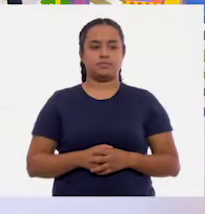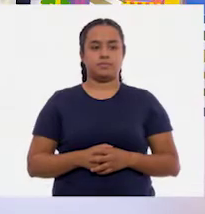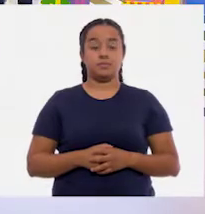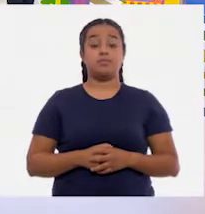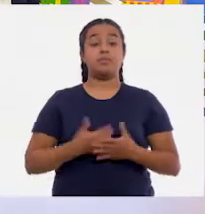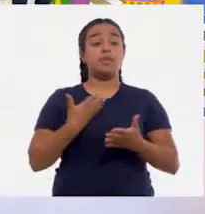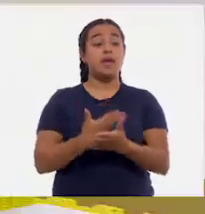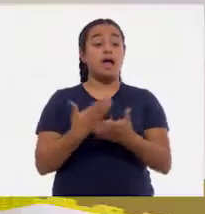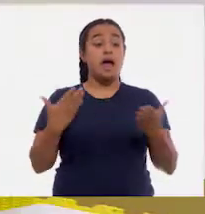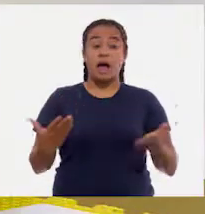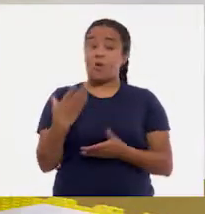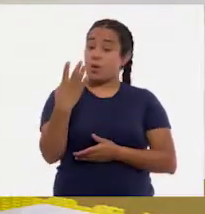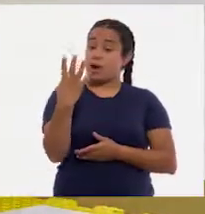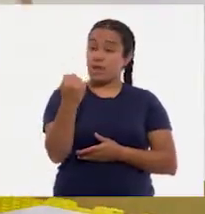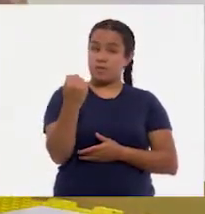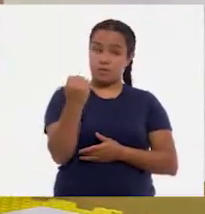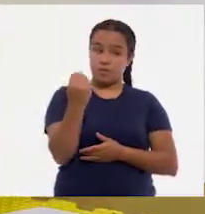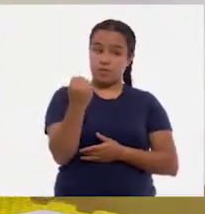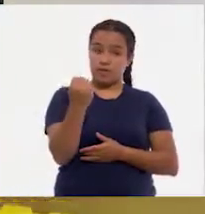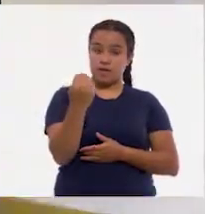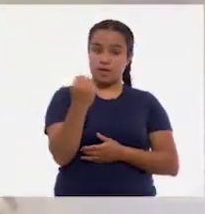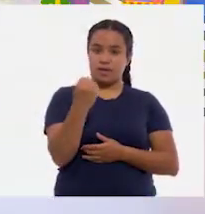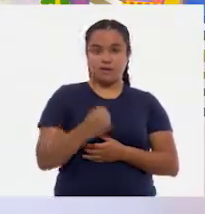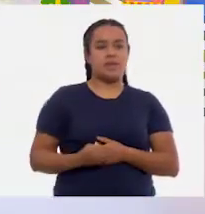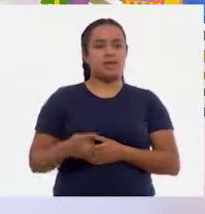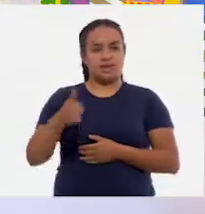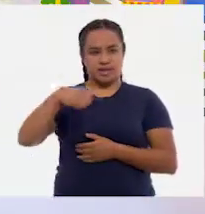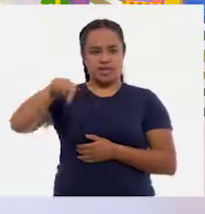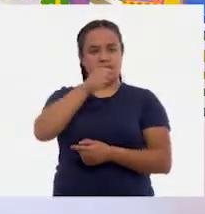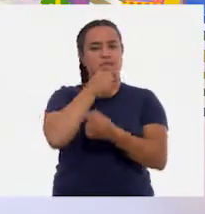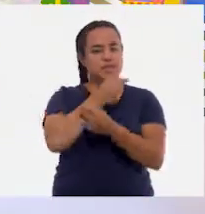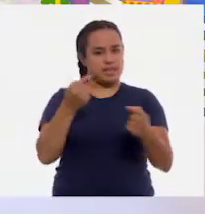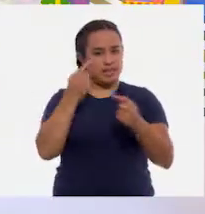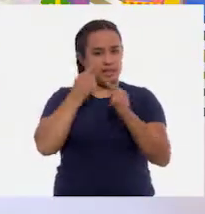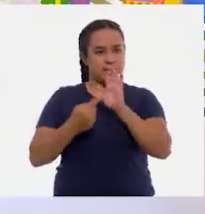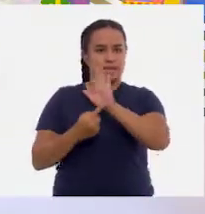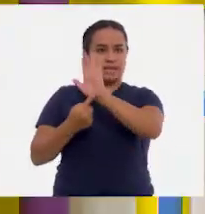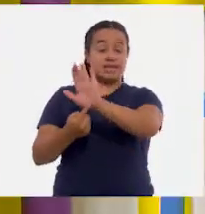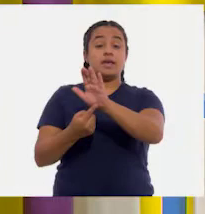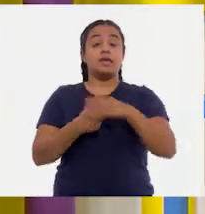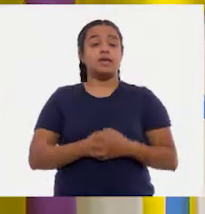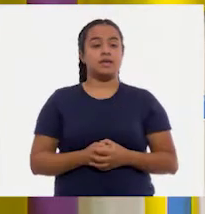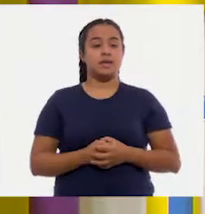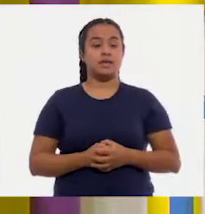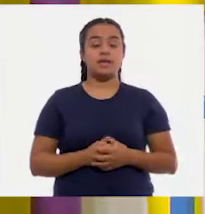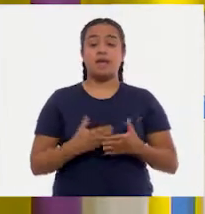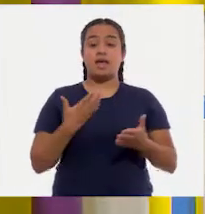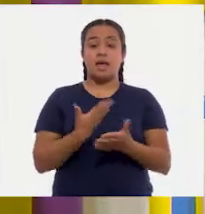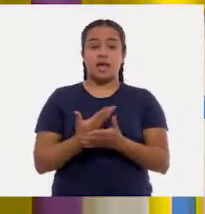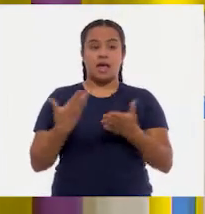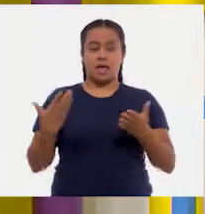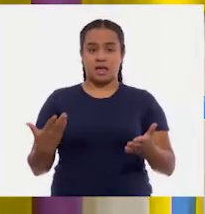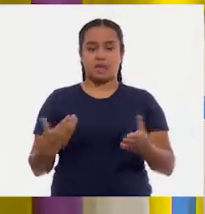Ahora me cayó nueve. ¿Nueve? ¿Se lo enseñó a las niñas y los niños? Voy a quitar ahora, voy a borrar.